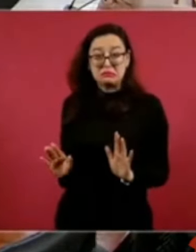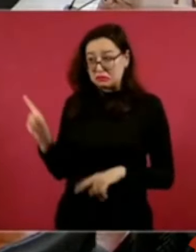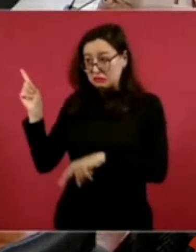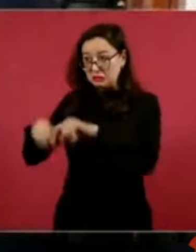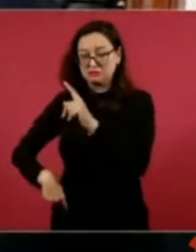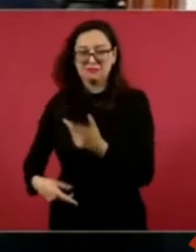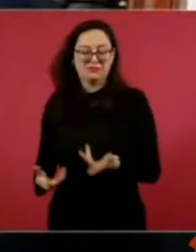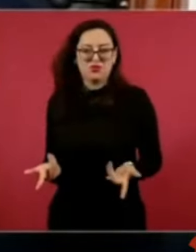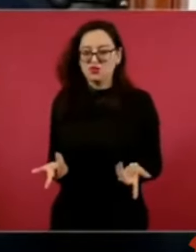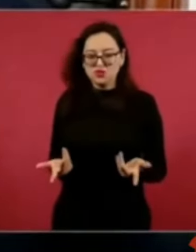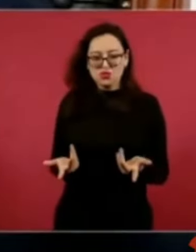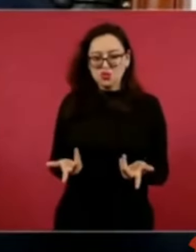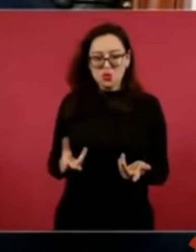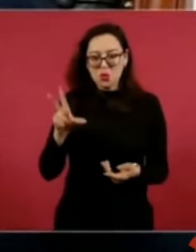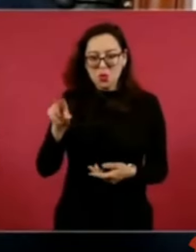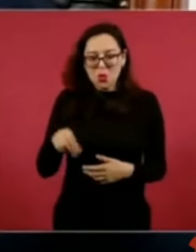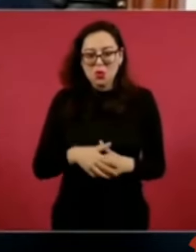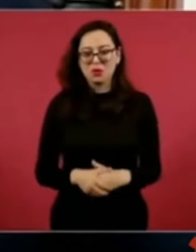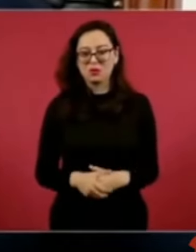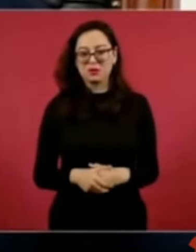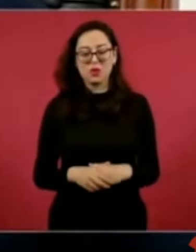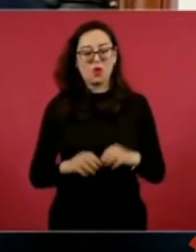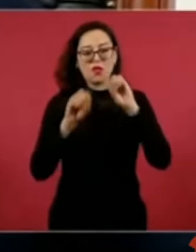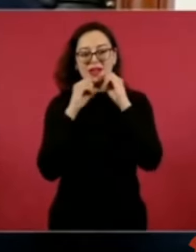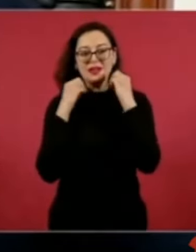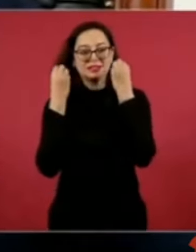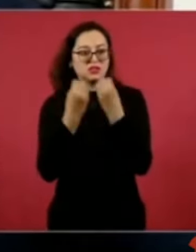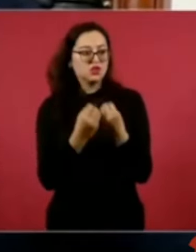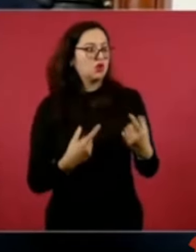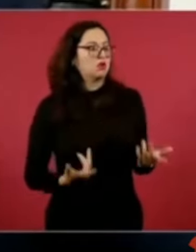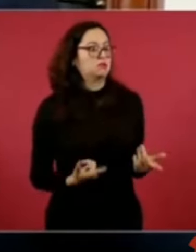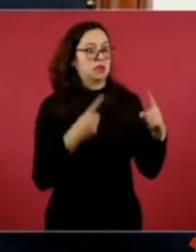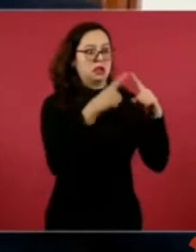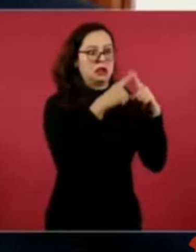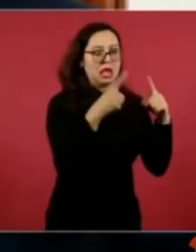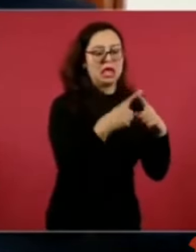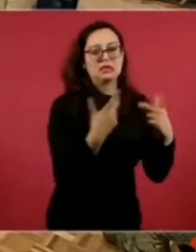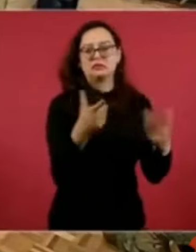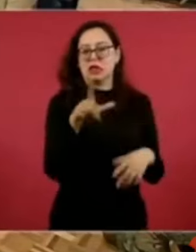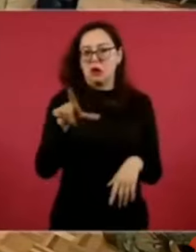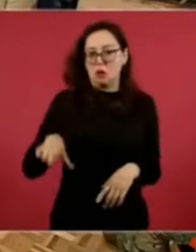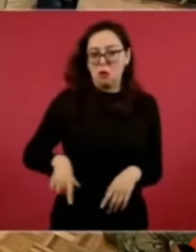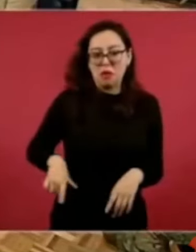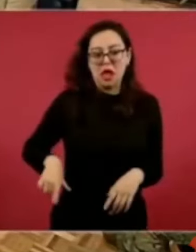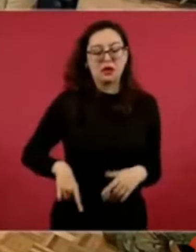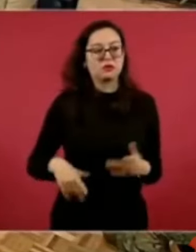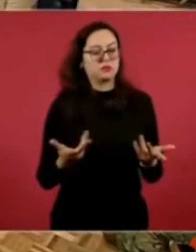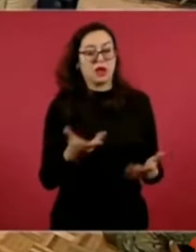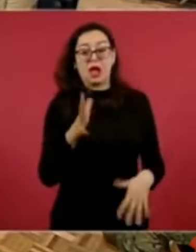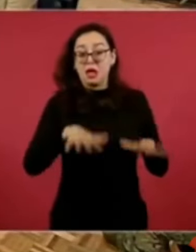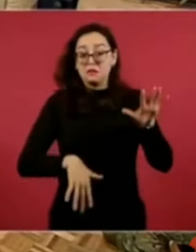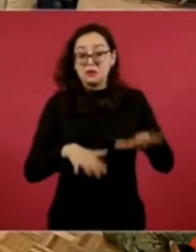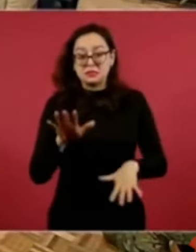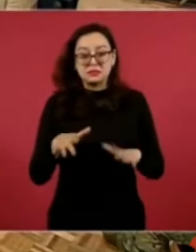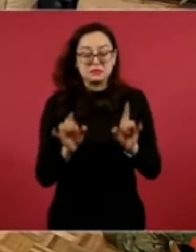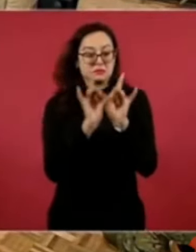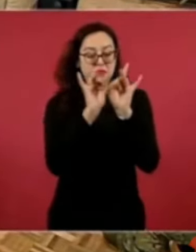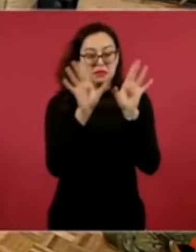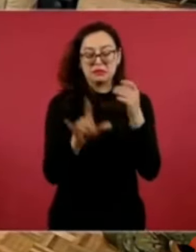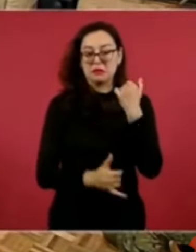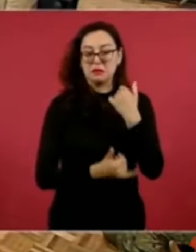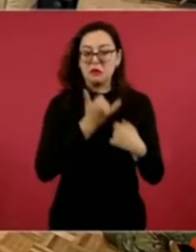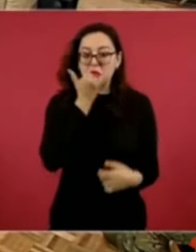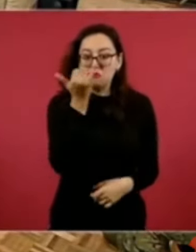El gobierno, si alguien se le olvida, que somos servidores públicos